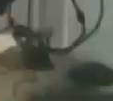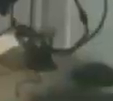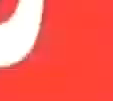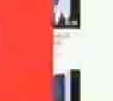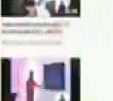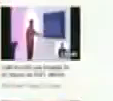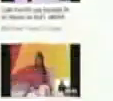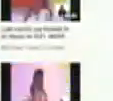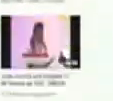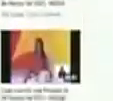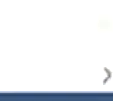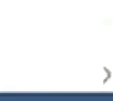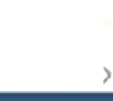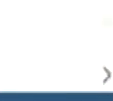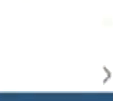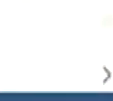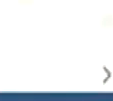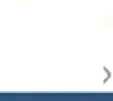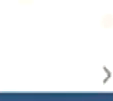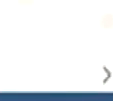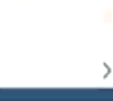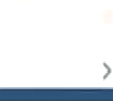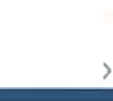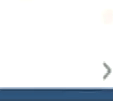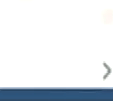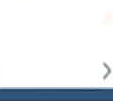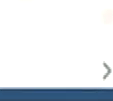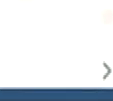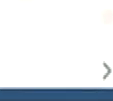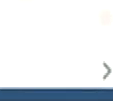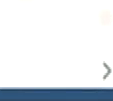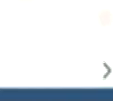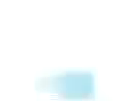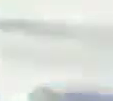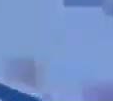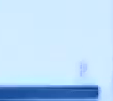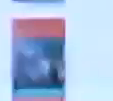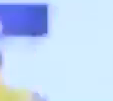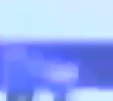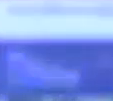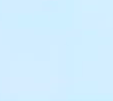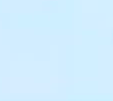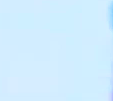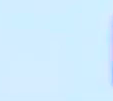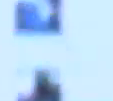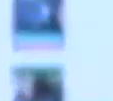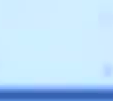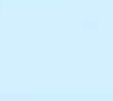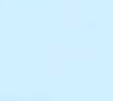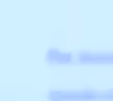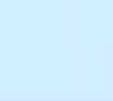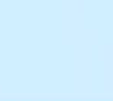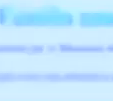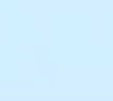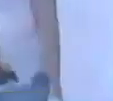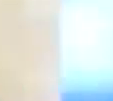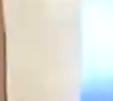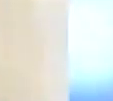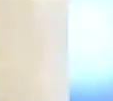radio y en YouTube, que a su vez la pueden encontrar por la página web Cada Familia Una Escuela.